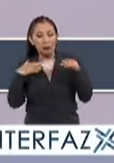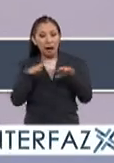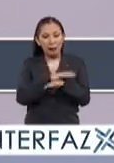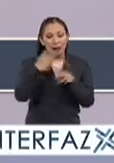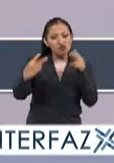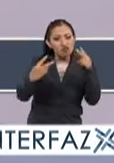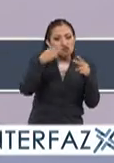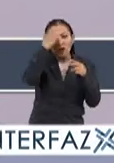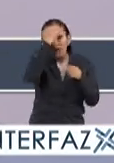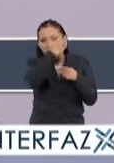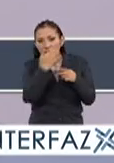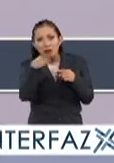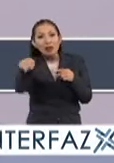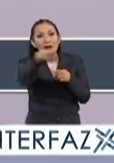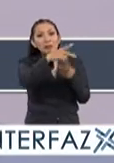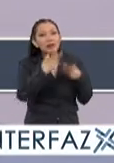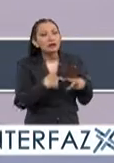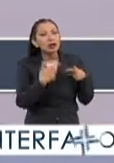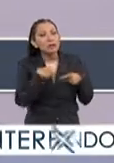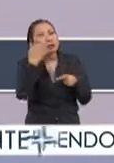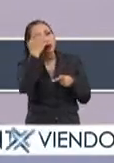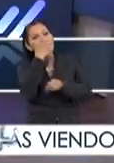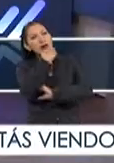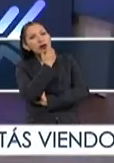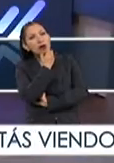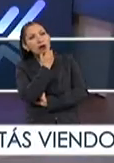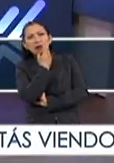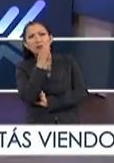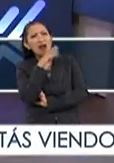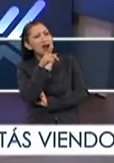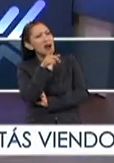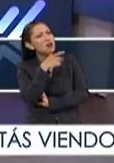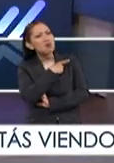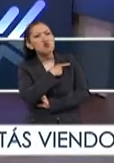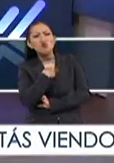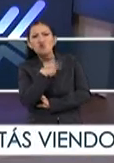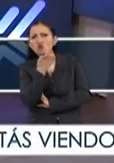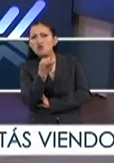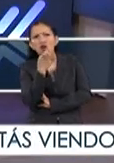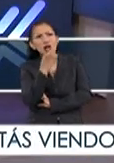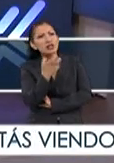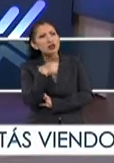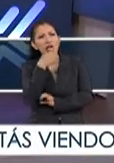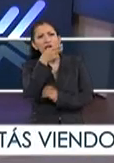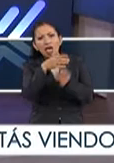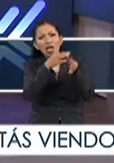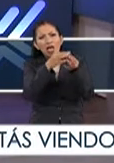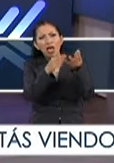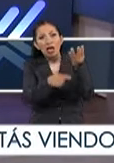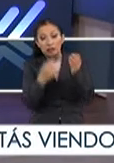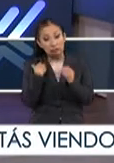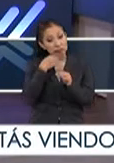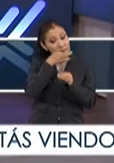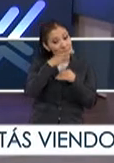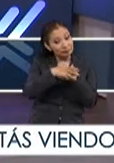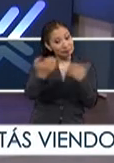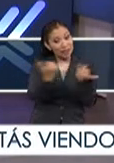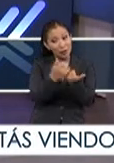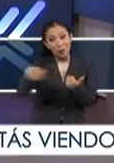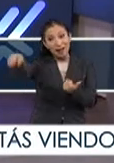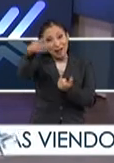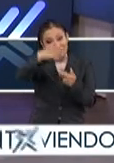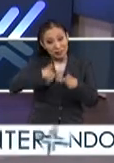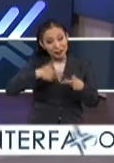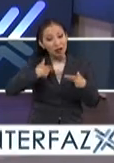cambiando esta personalidad y de esta manera pueda tener una cosmovisión integral de cuáles son todas las personalidades y de esta manera poder determinar